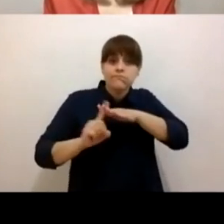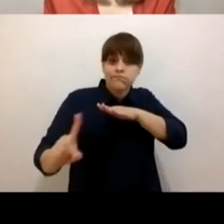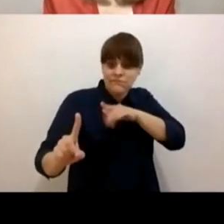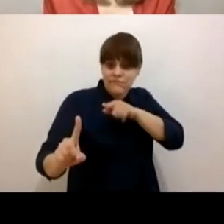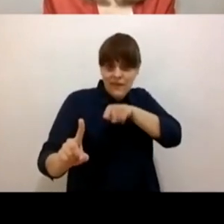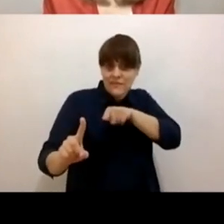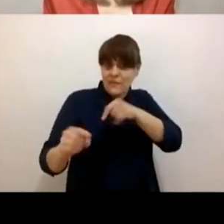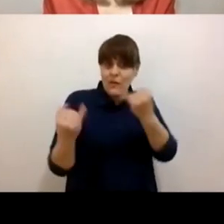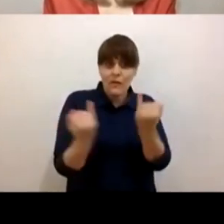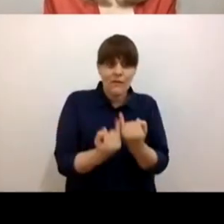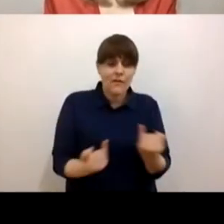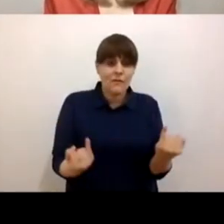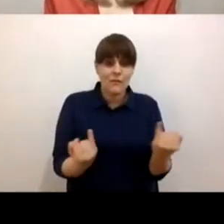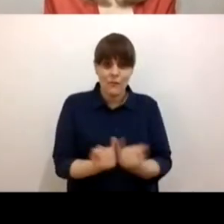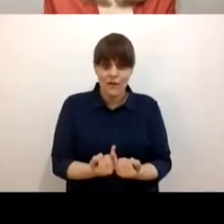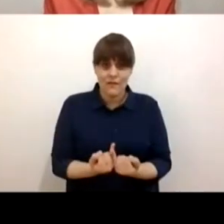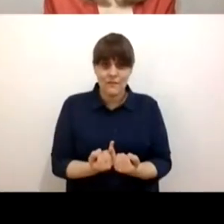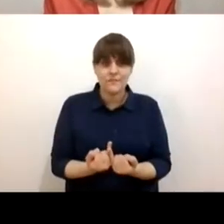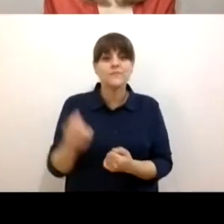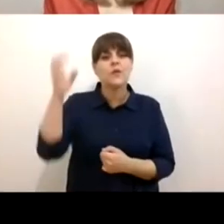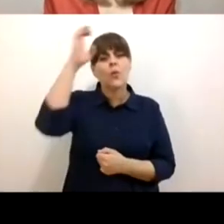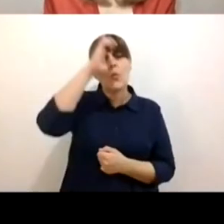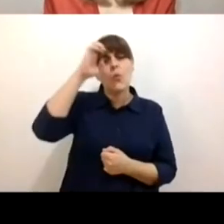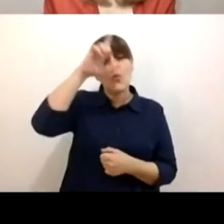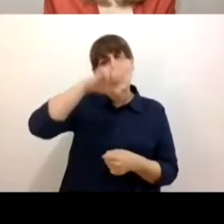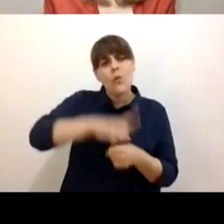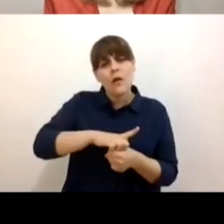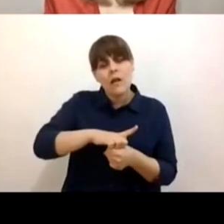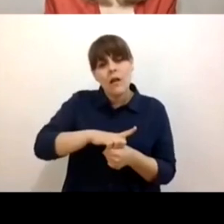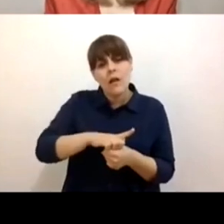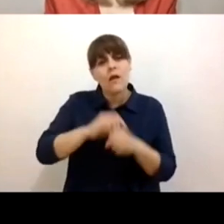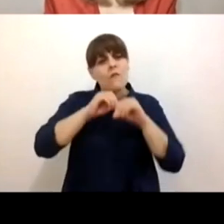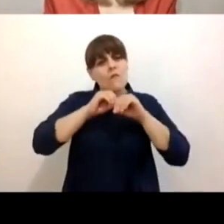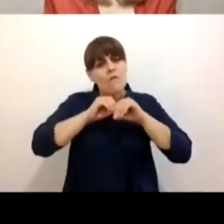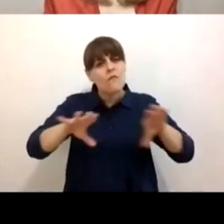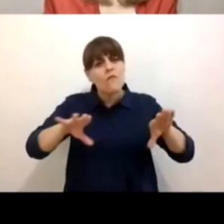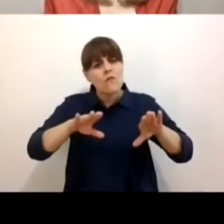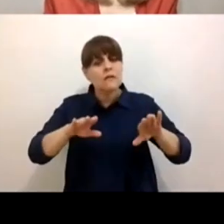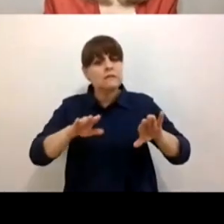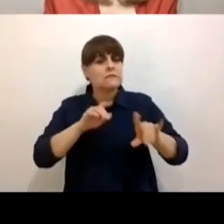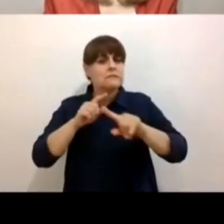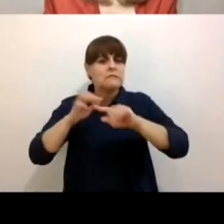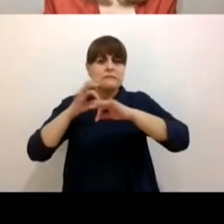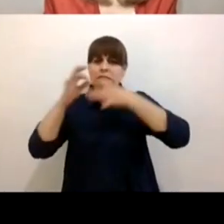Y culturalmente, bueno, ahora hay mucha más información, pero